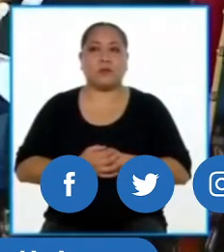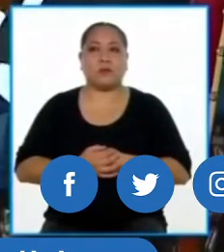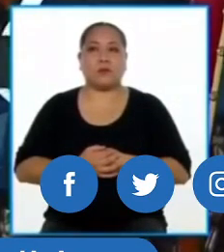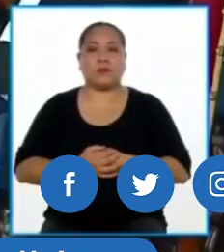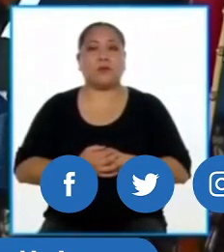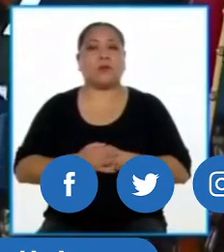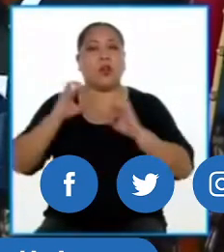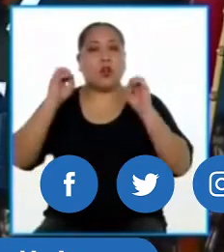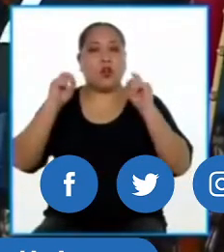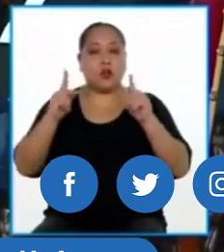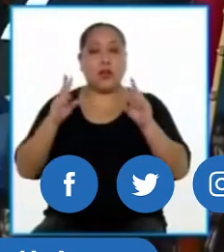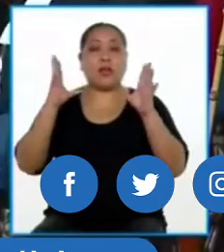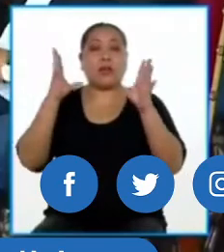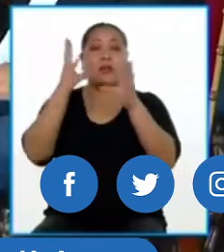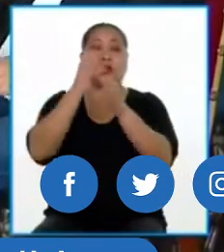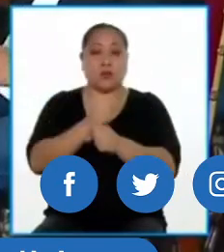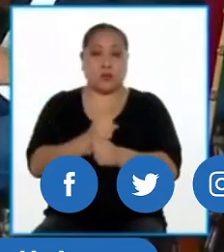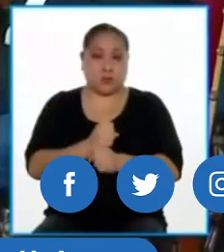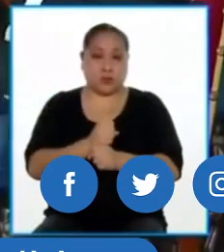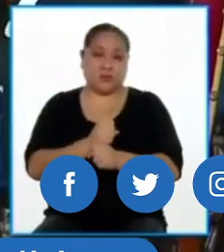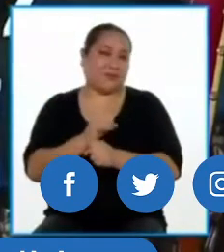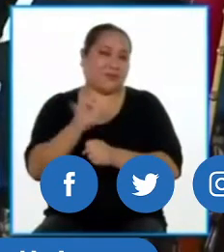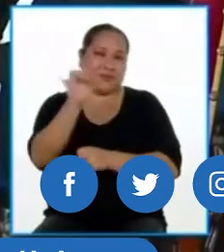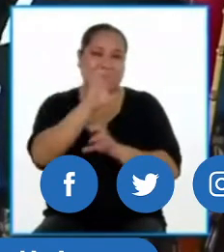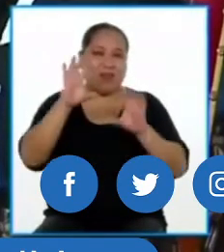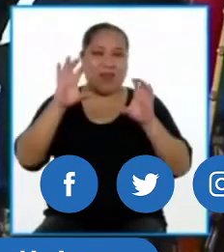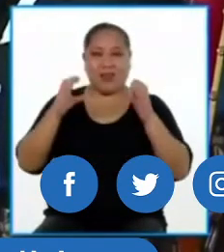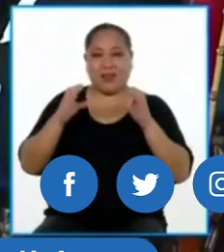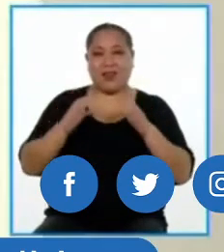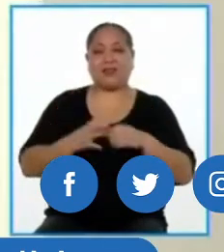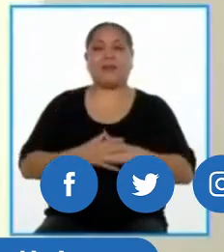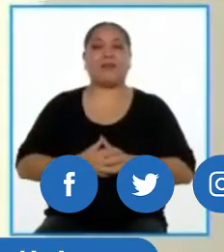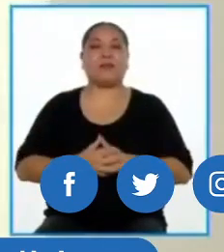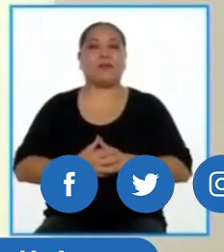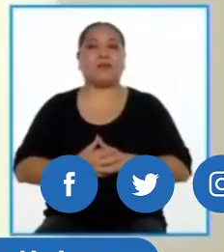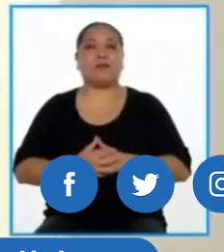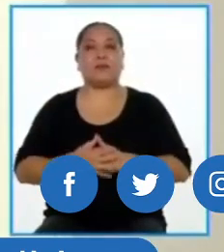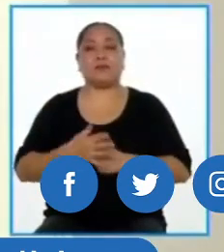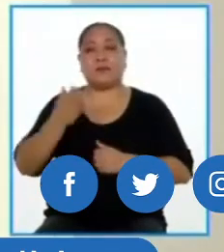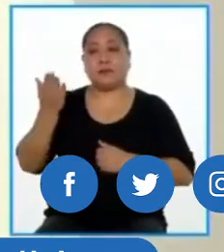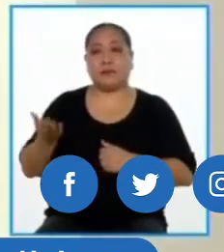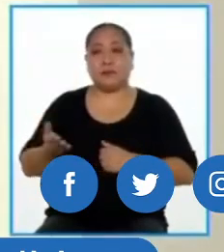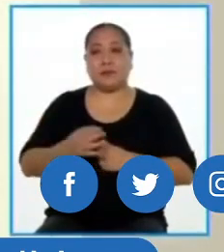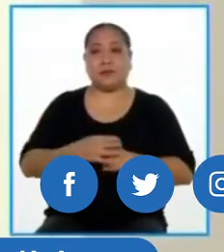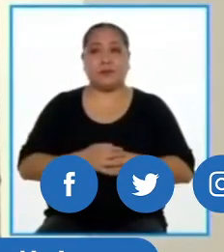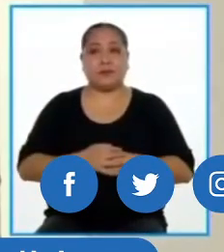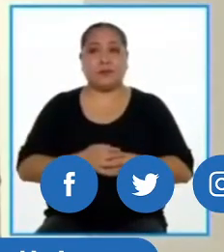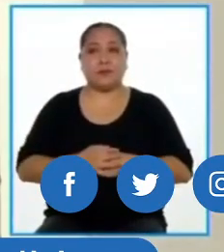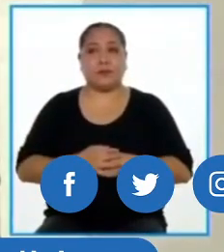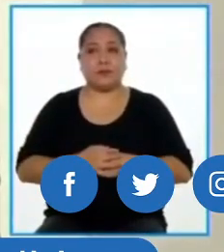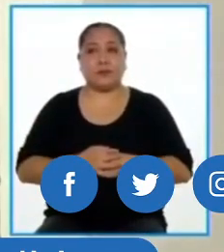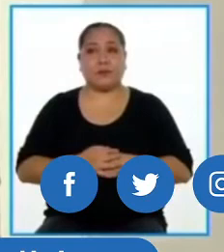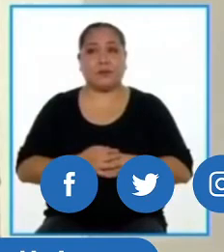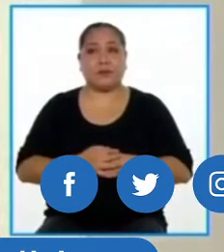Muy bien, síntesis resumen como en clases. Para las, si dejamos las